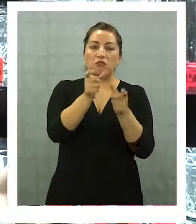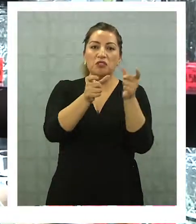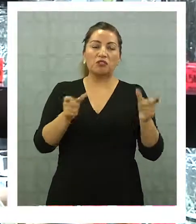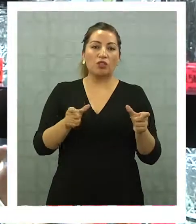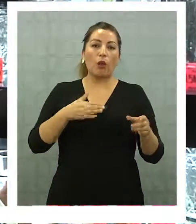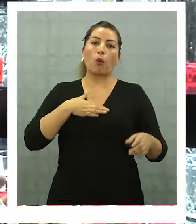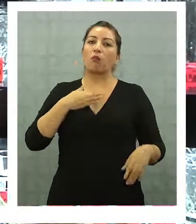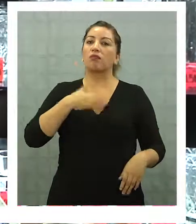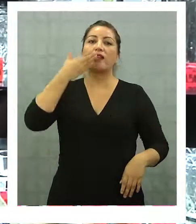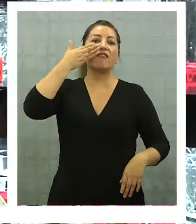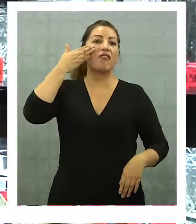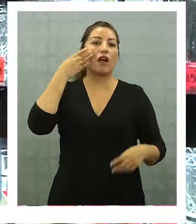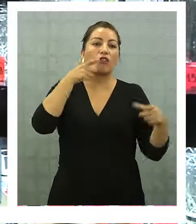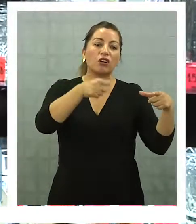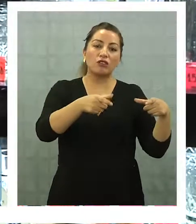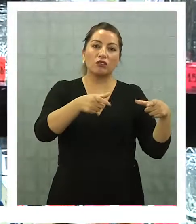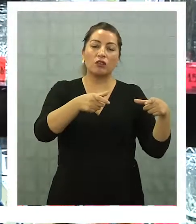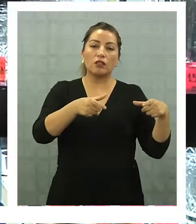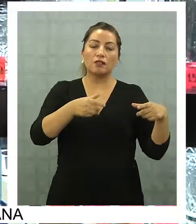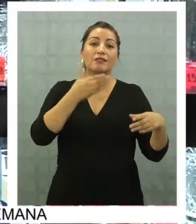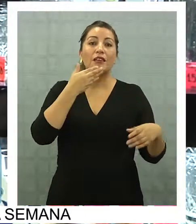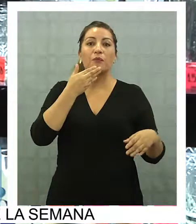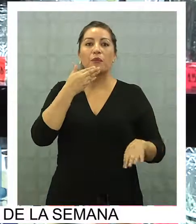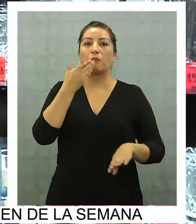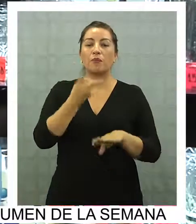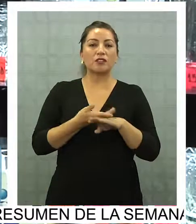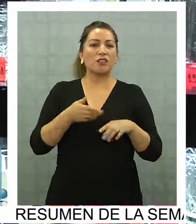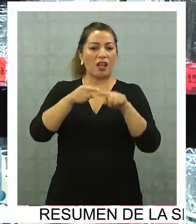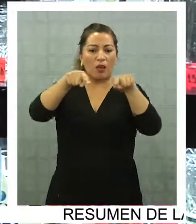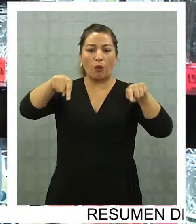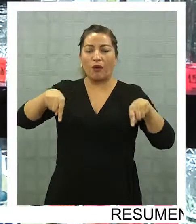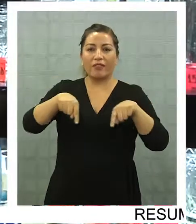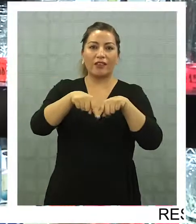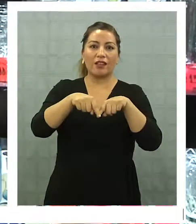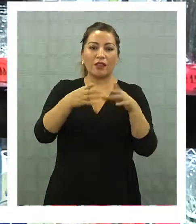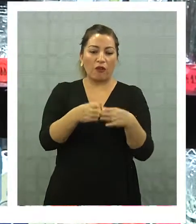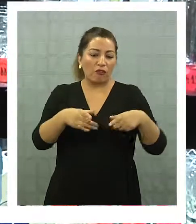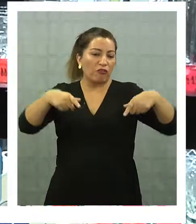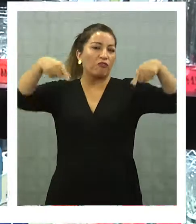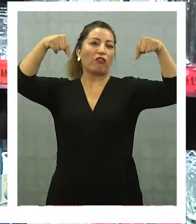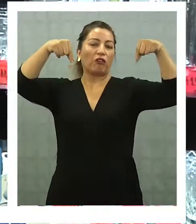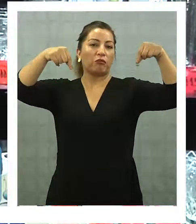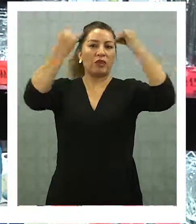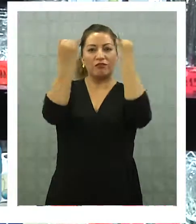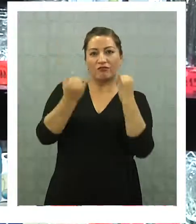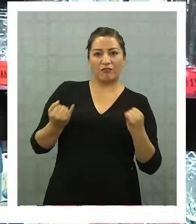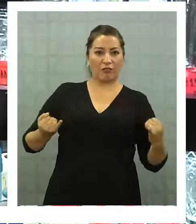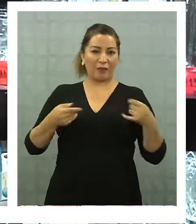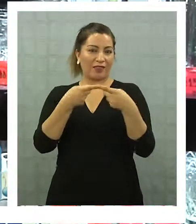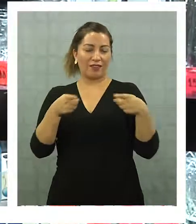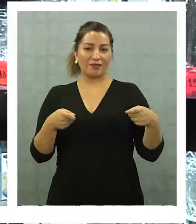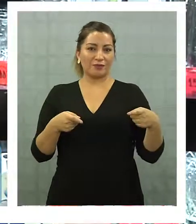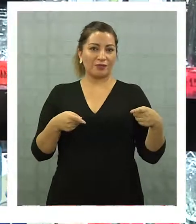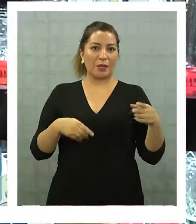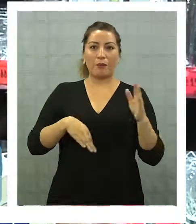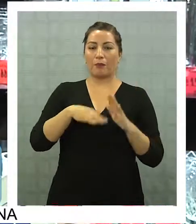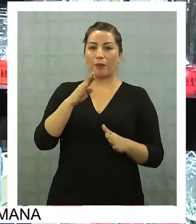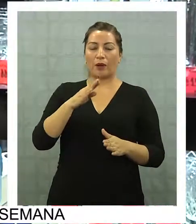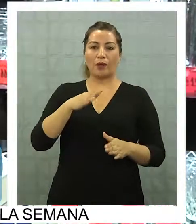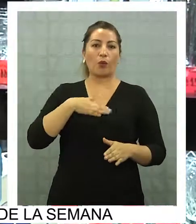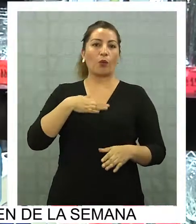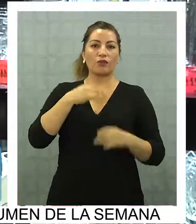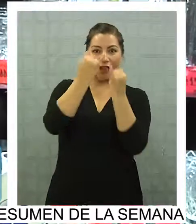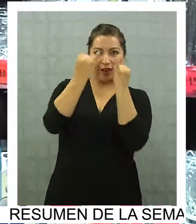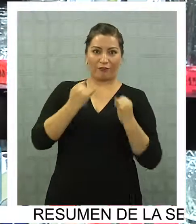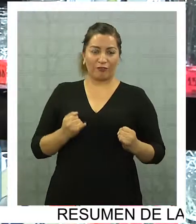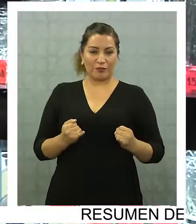clásico que es el blanco y lo redondo, pero hay gente que está yéndose por los cuadrados, ovalados, con formas, con diseños. La mayor parte ahora está yéndose por